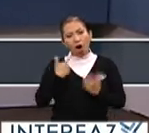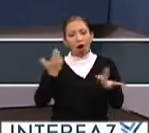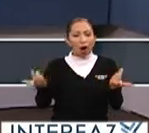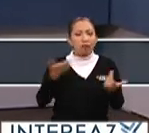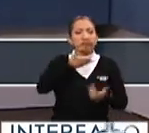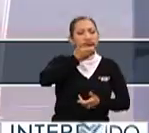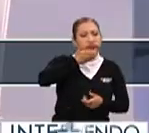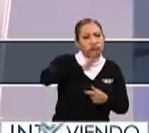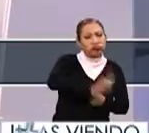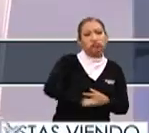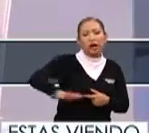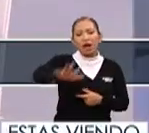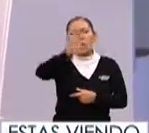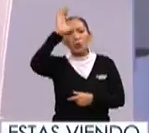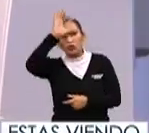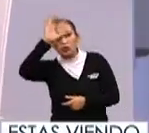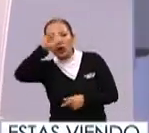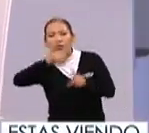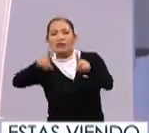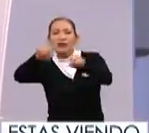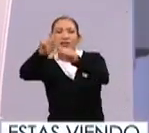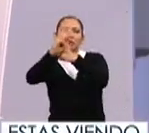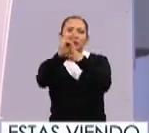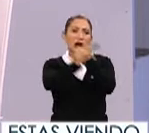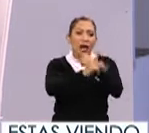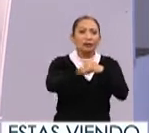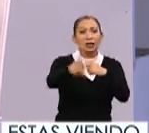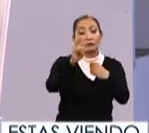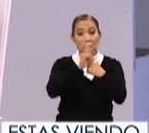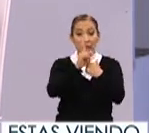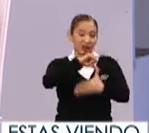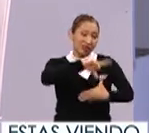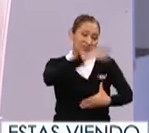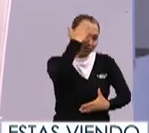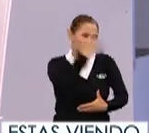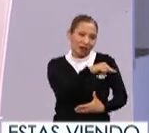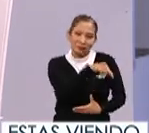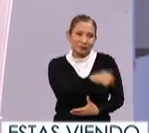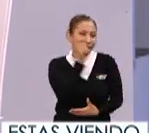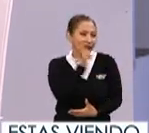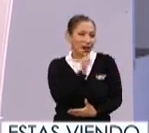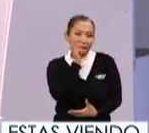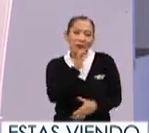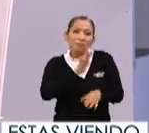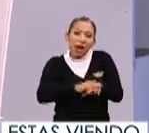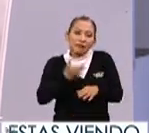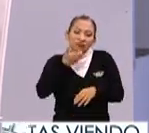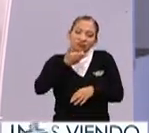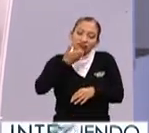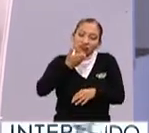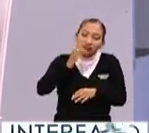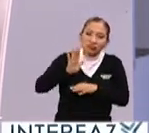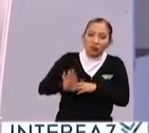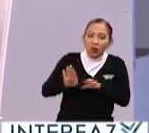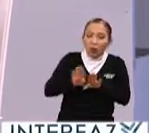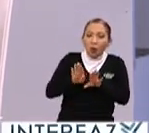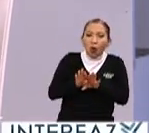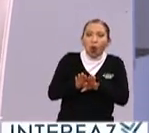tradiciones, con el ámbito cultural de los distintos países, los países latinoamericanos, pues estamos un poco más acostumbrados